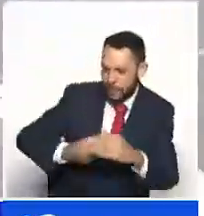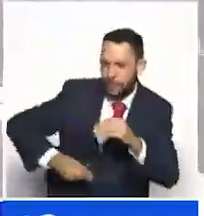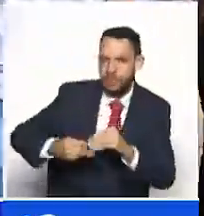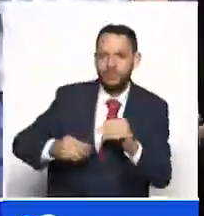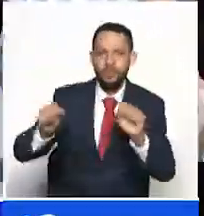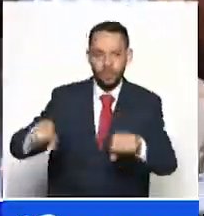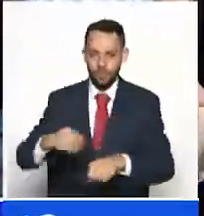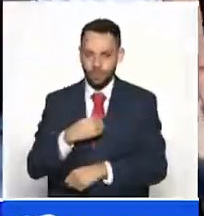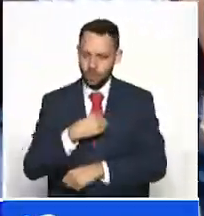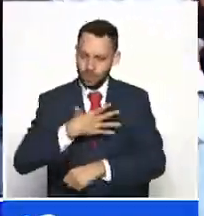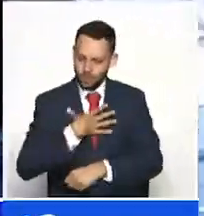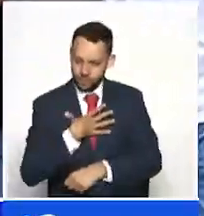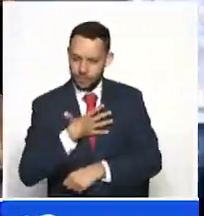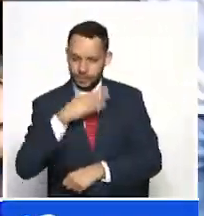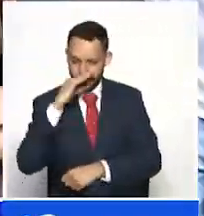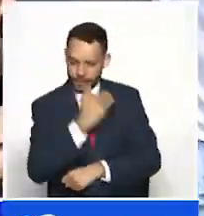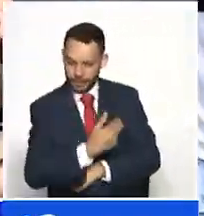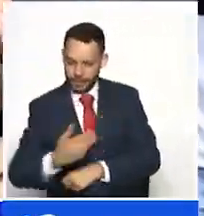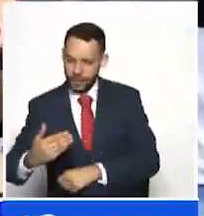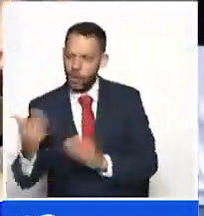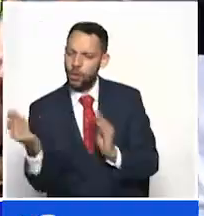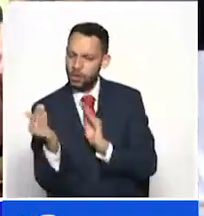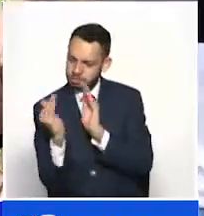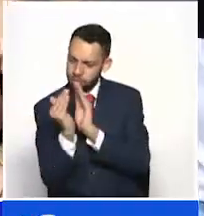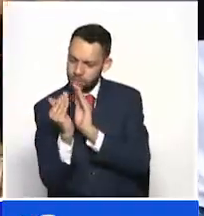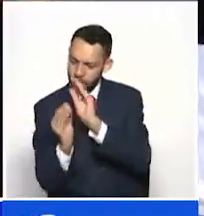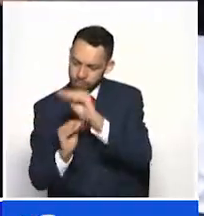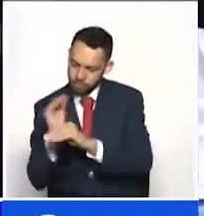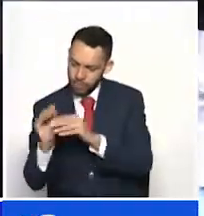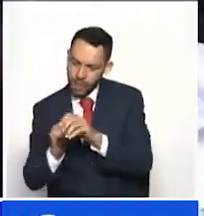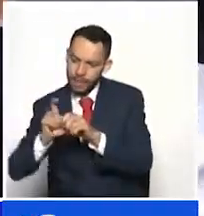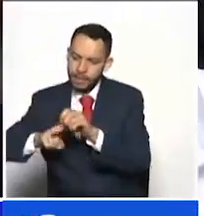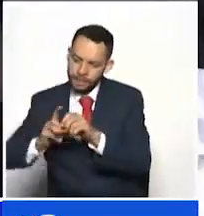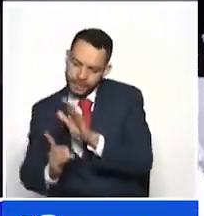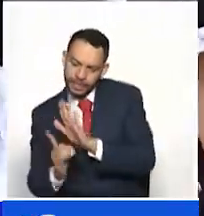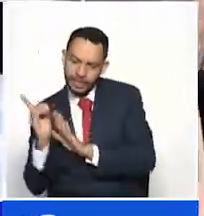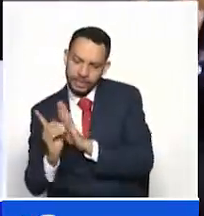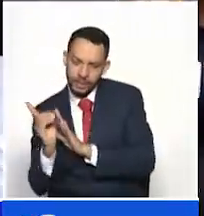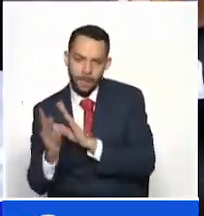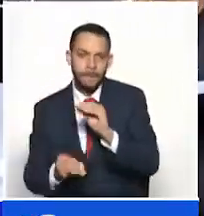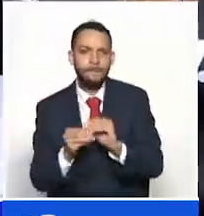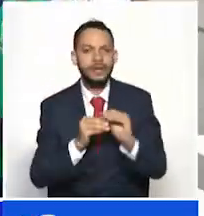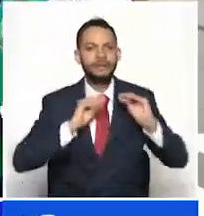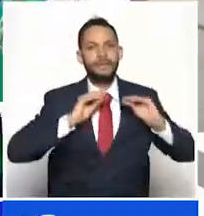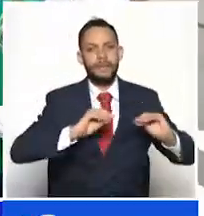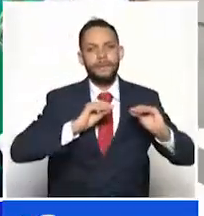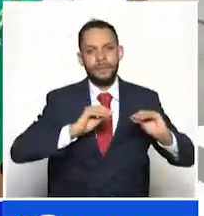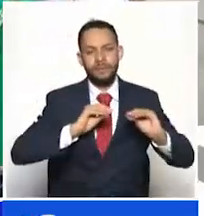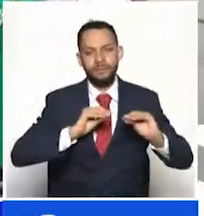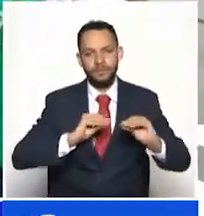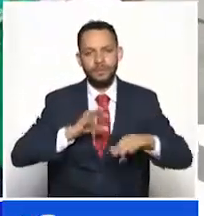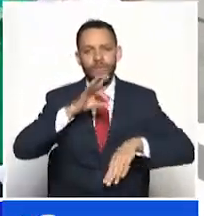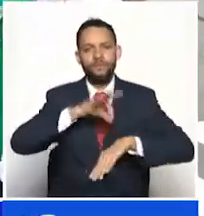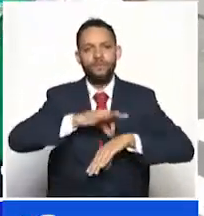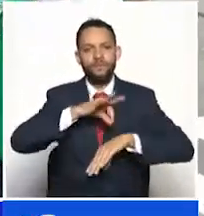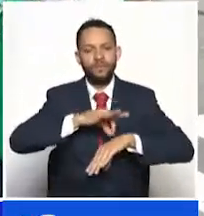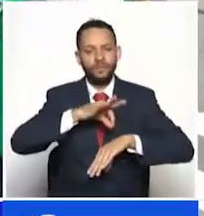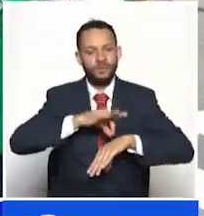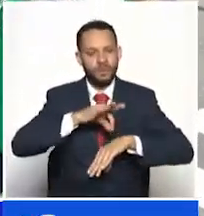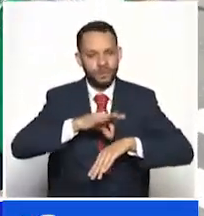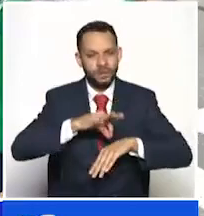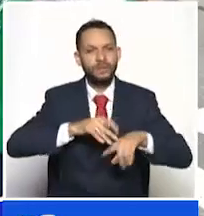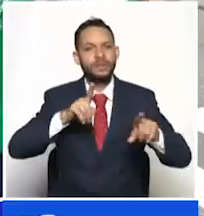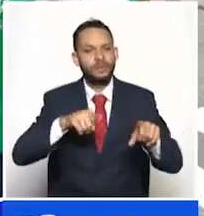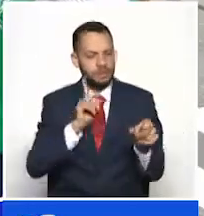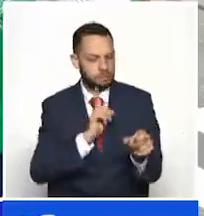posibilidad de tener a los niños en centros de desarrollo infantil y fueron informados de la atención que presta la Fundación Aires Nuevos, que